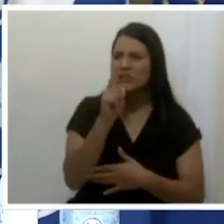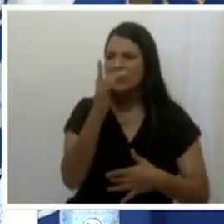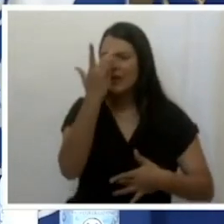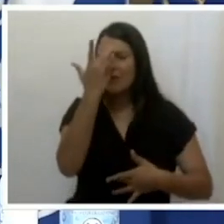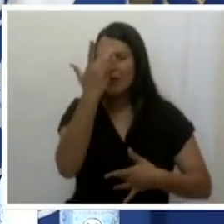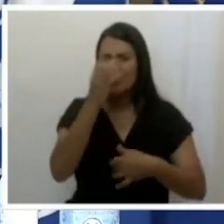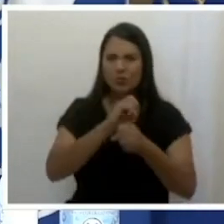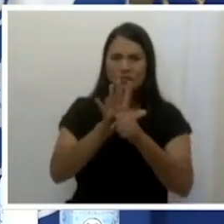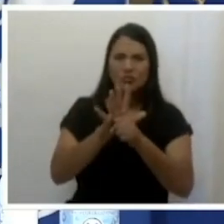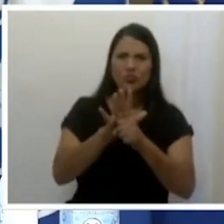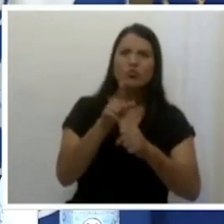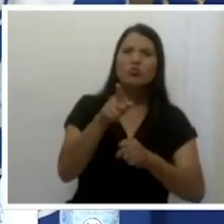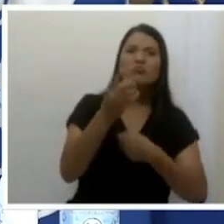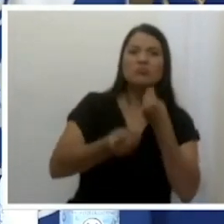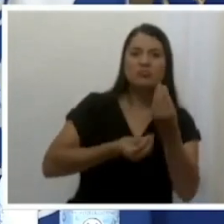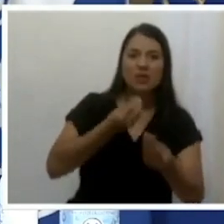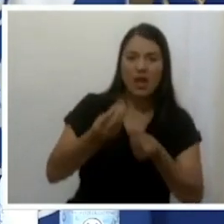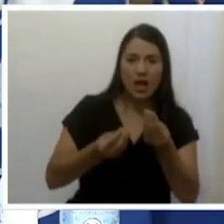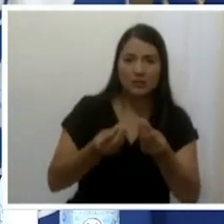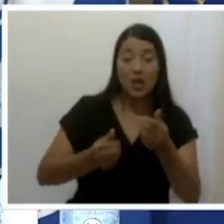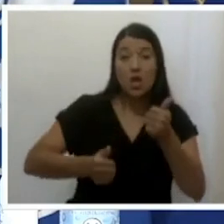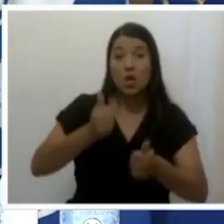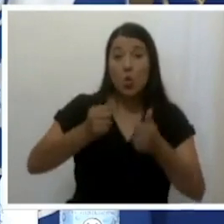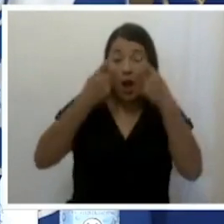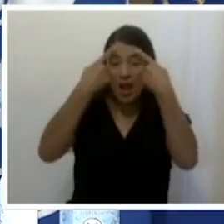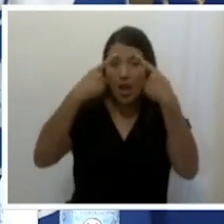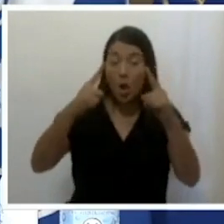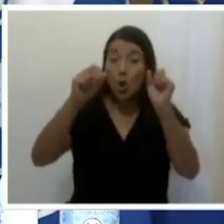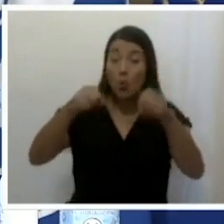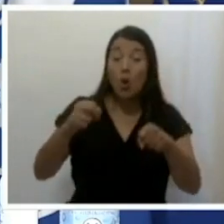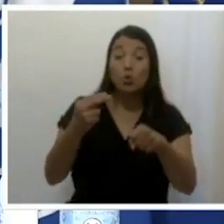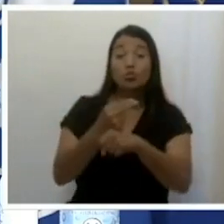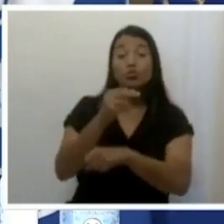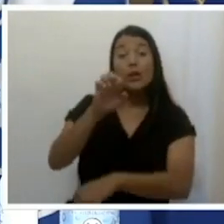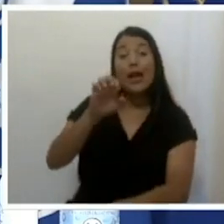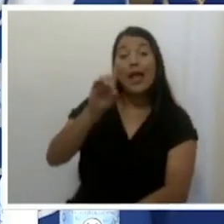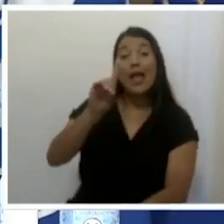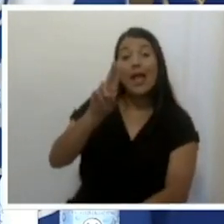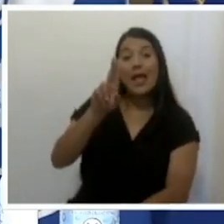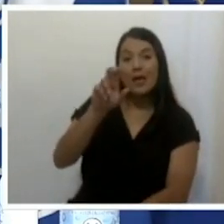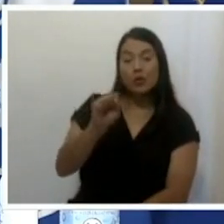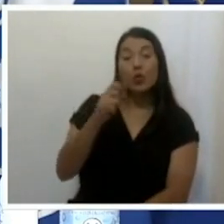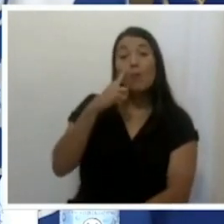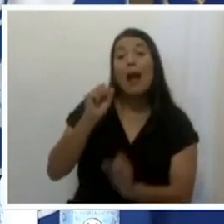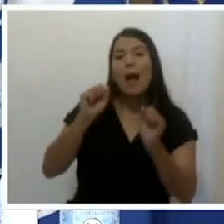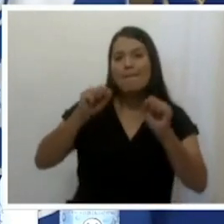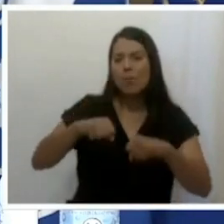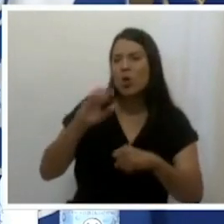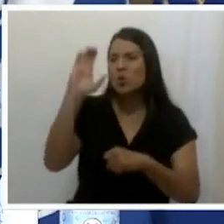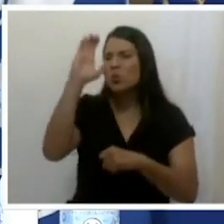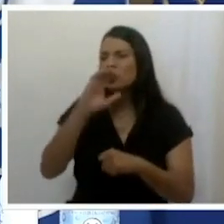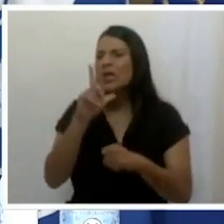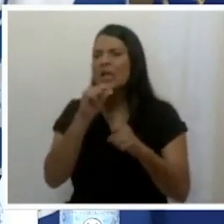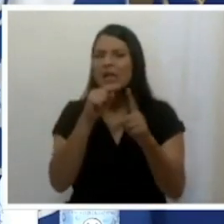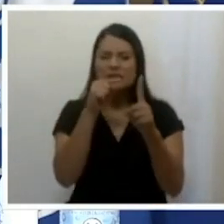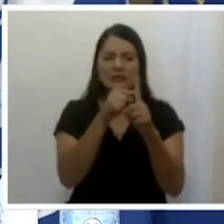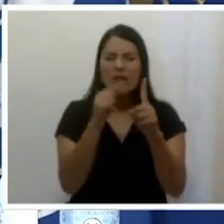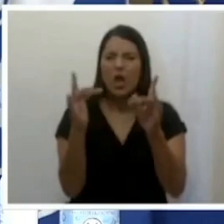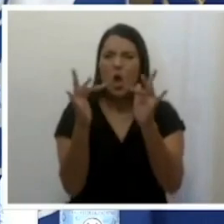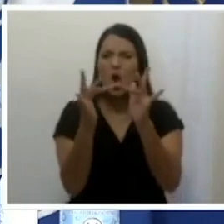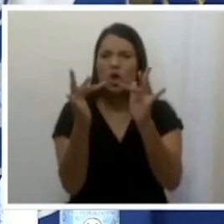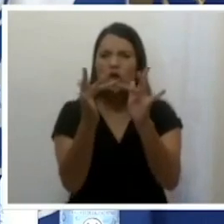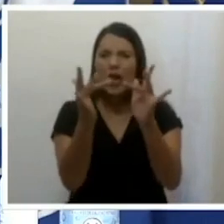realizan y cuáles han sido los resultados de utilizar el EDUS en el seguimiento y rastreo de los contactos de los casos